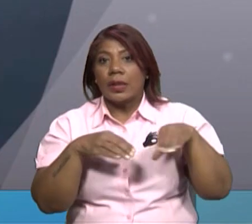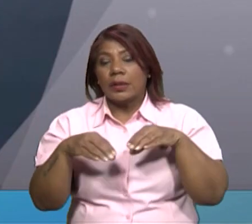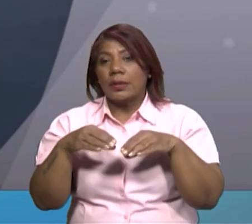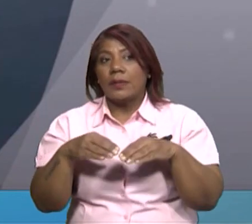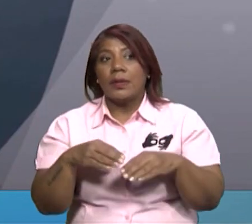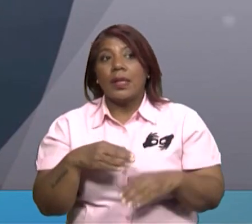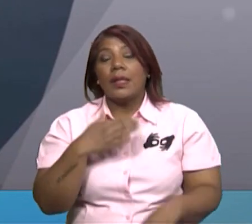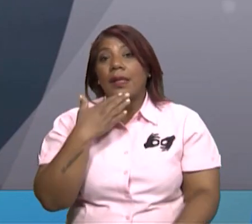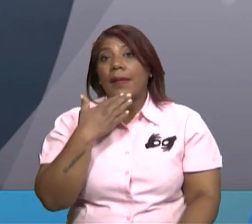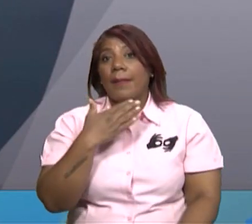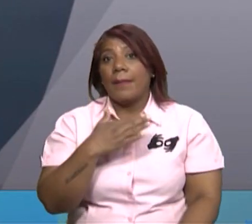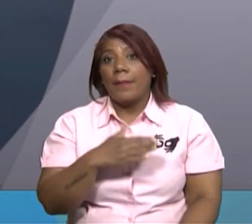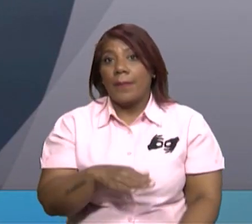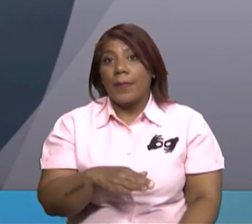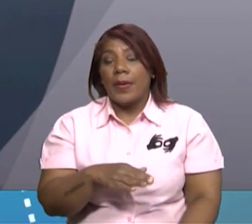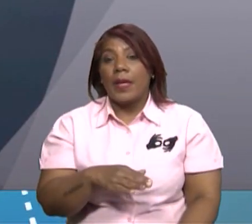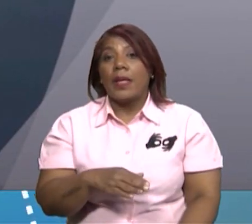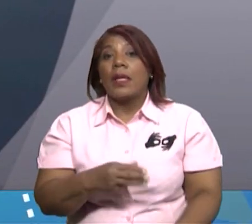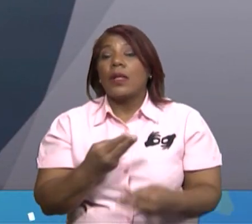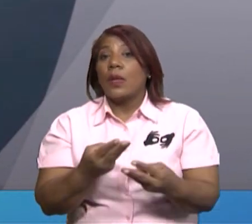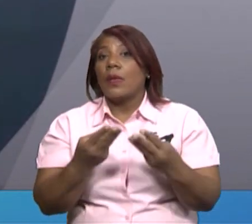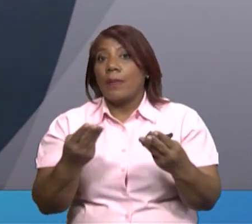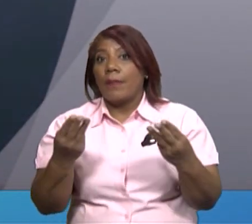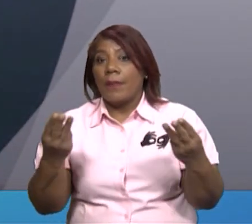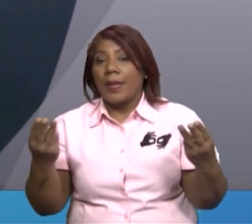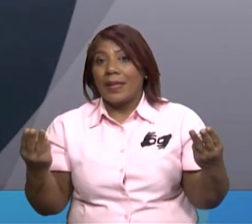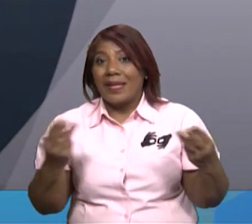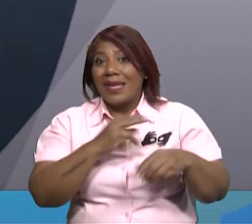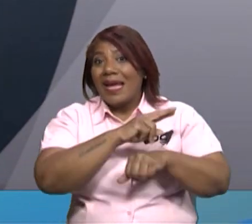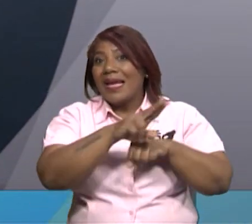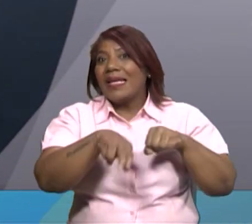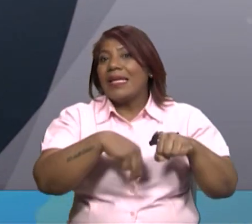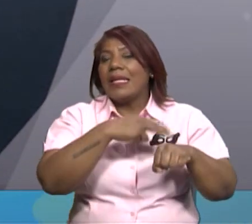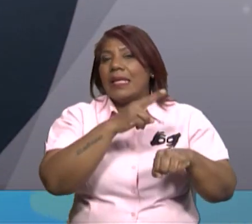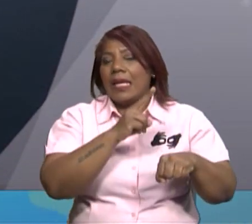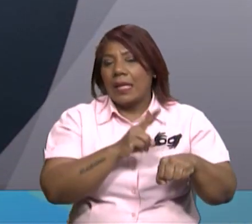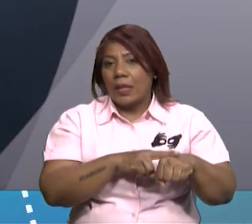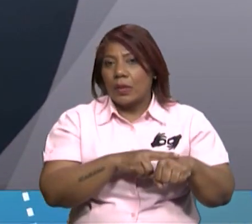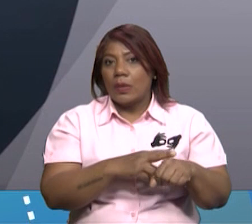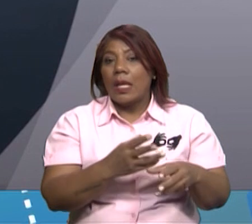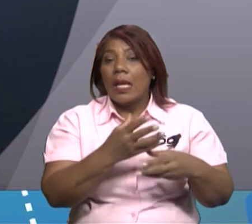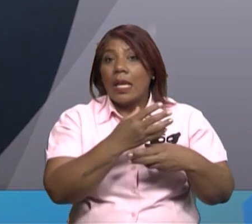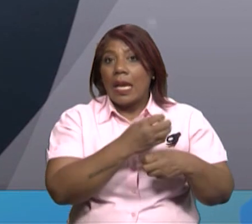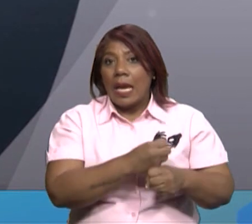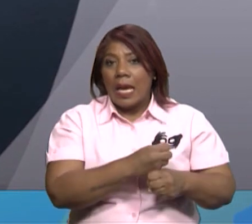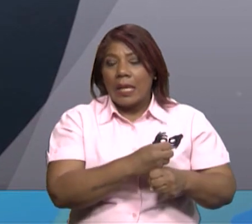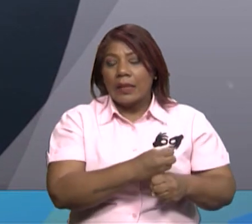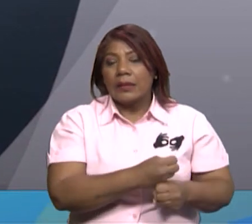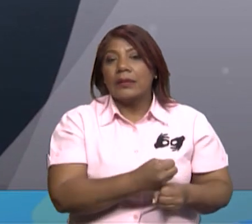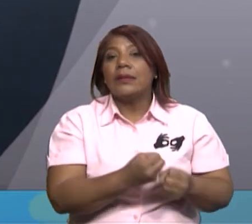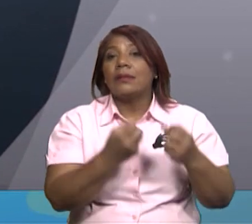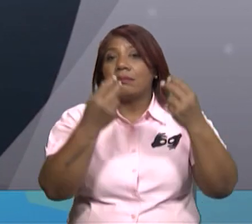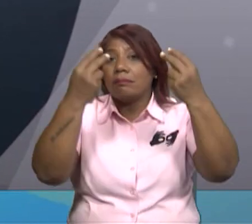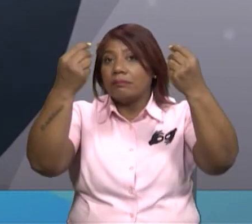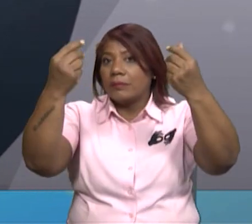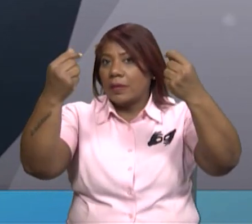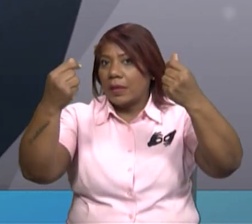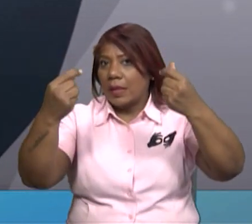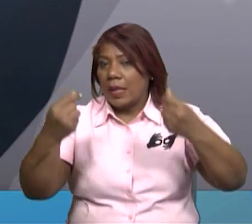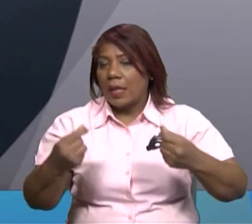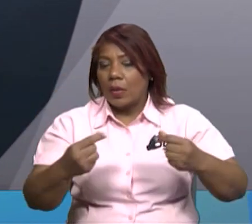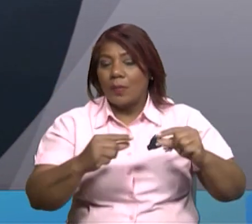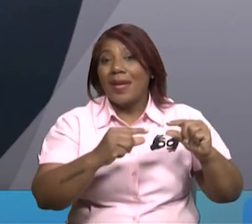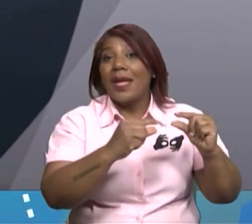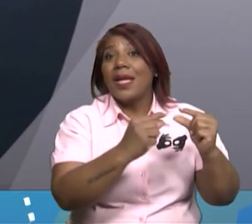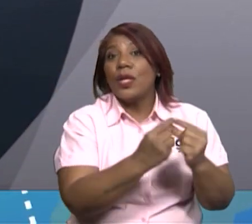Los servicios y materias primas que brindan los ecosistemas hacen posible el desarrollo de la economía y la vida a la que estamos